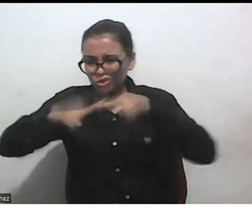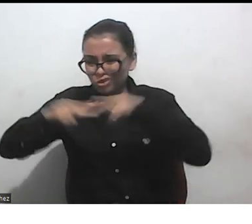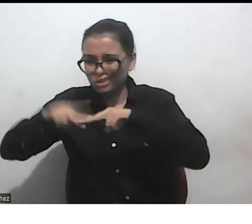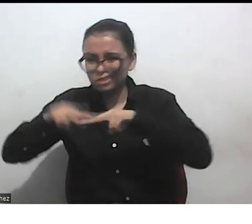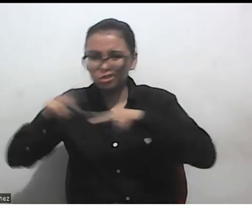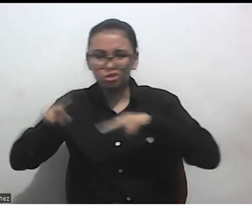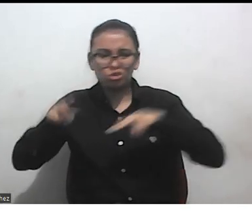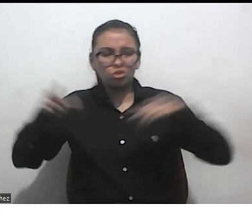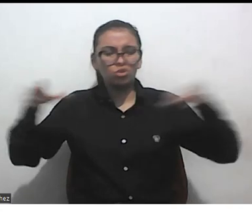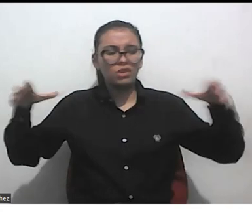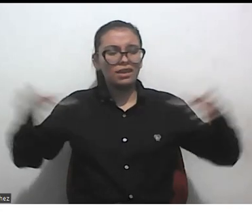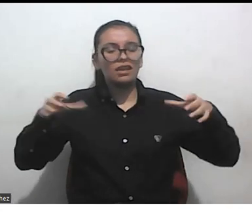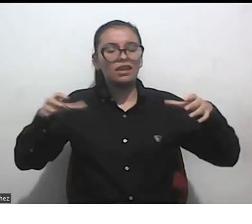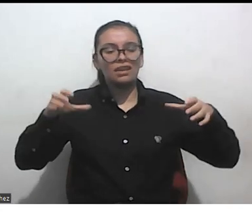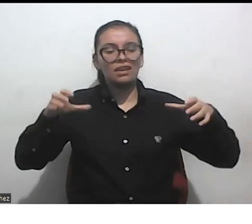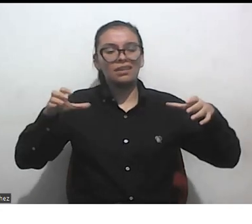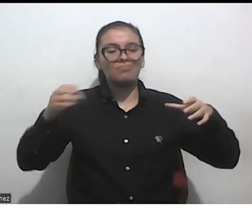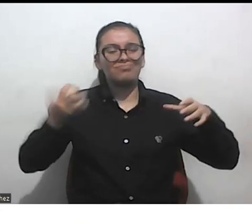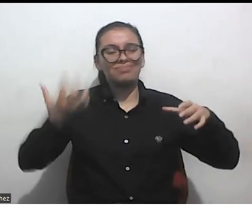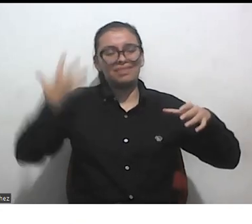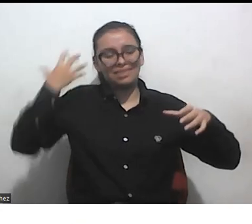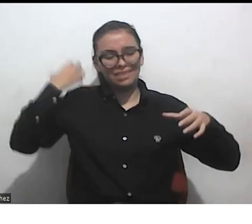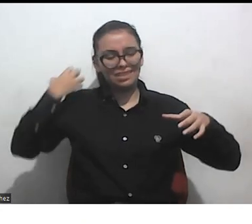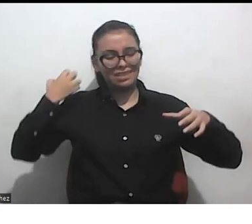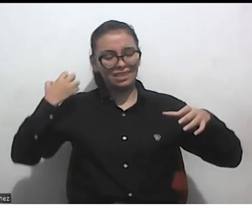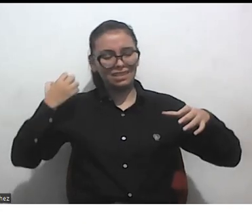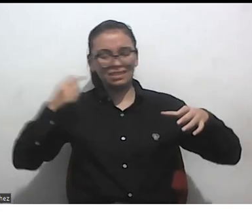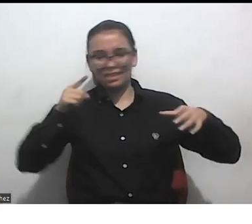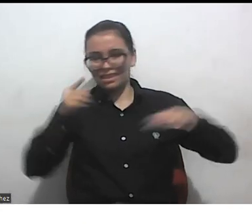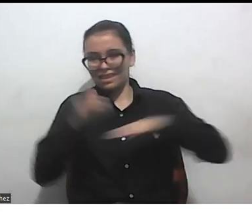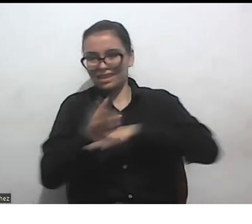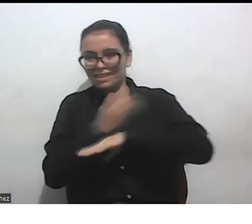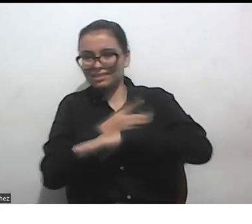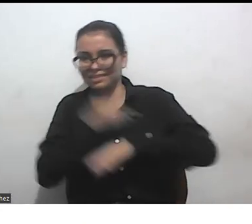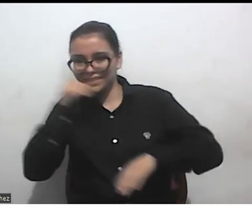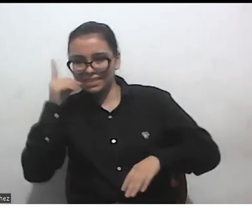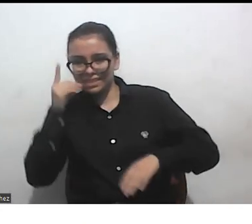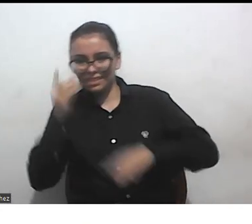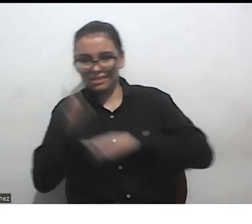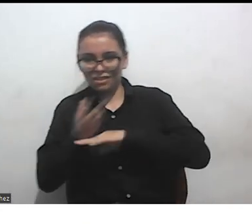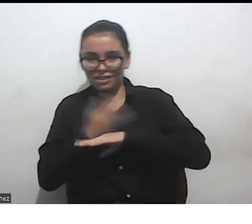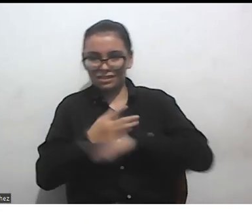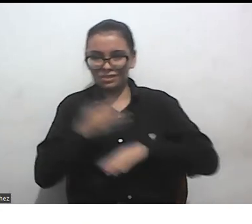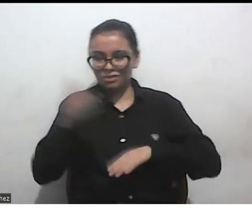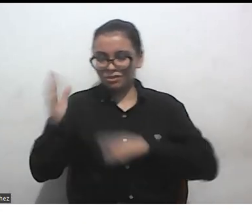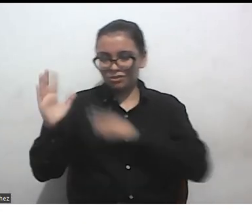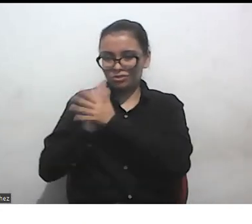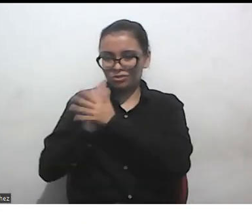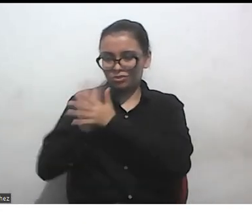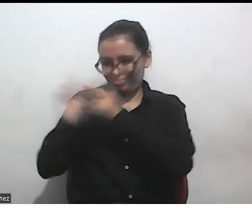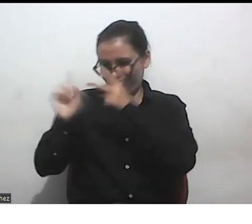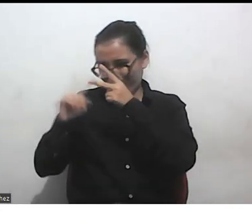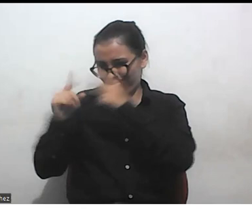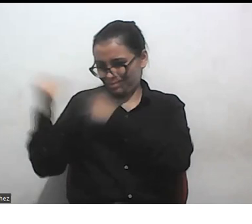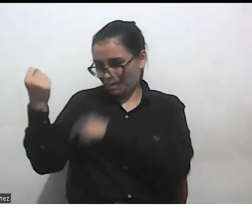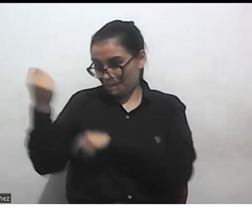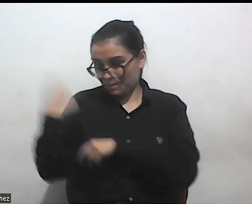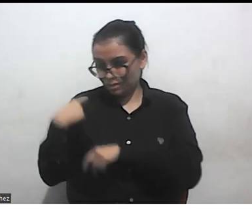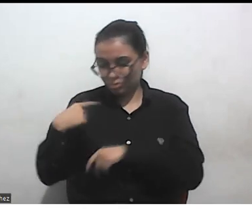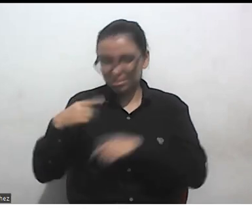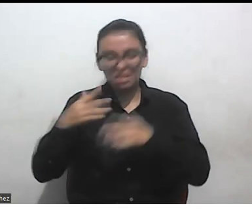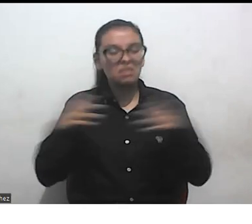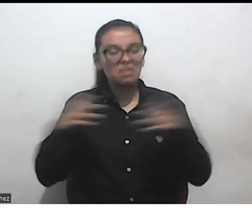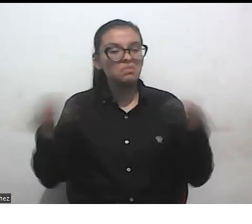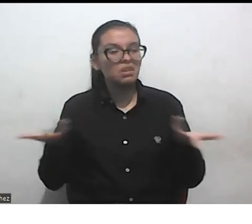colonialidad a todo lo que había mencionado Daniela previamente cuando nos planteó la pregunta es al final qué es